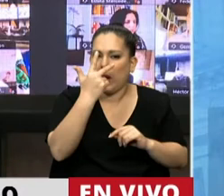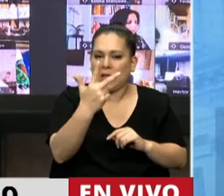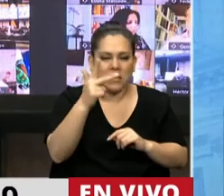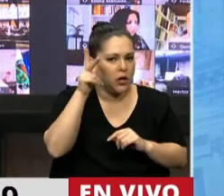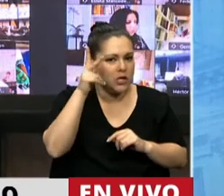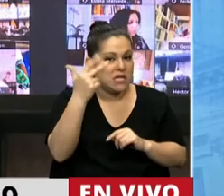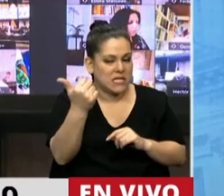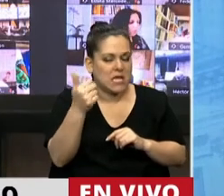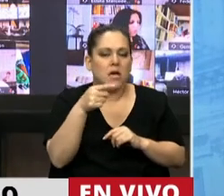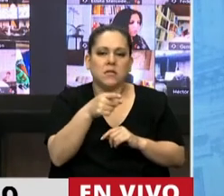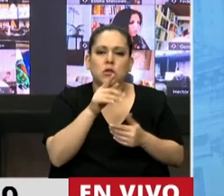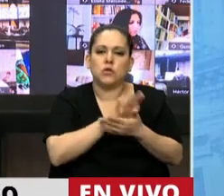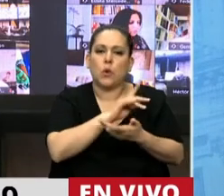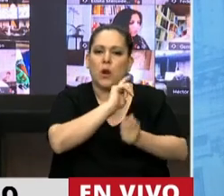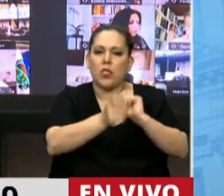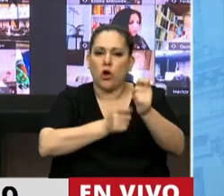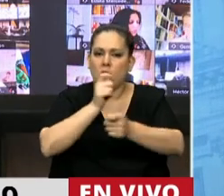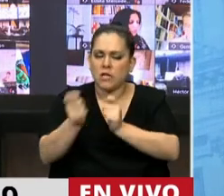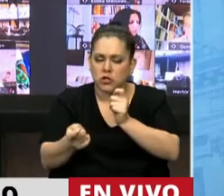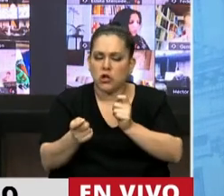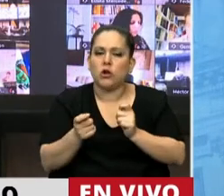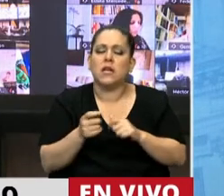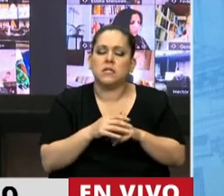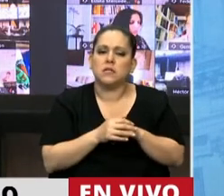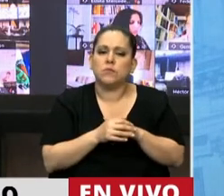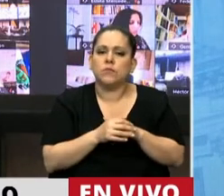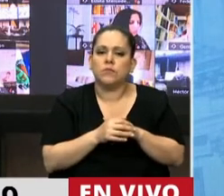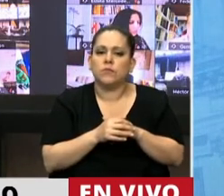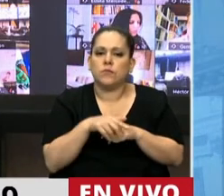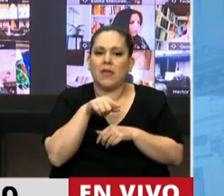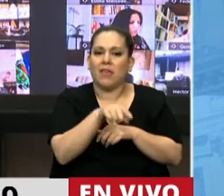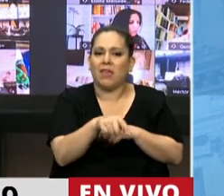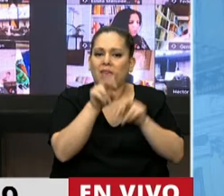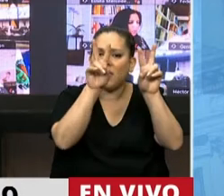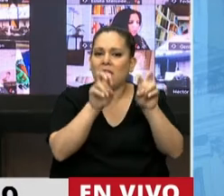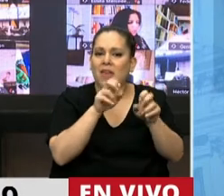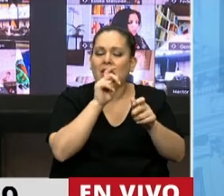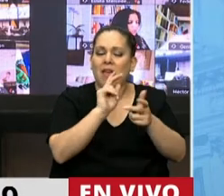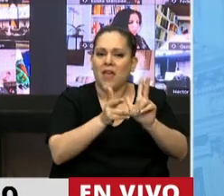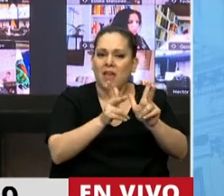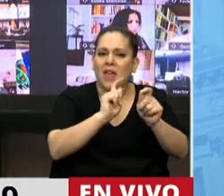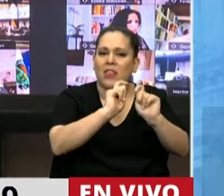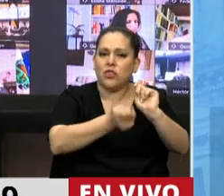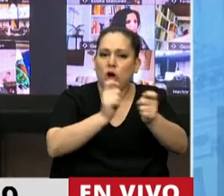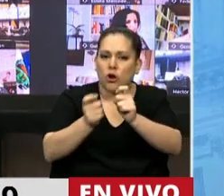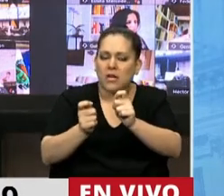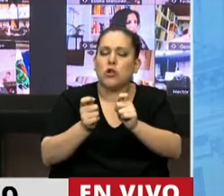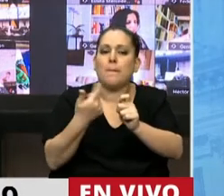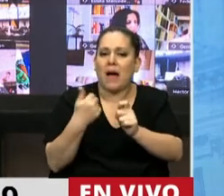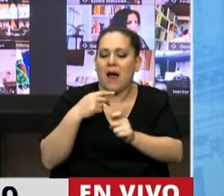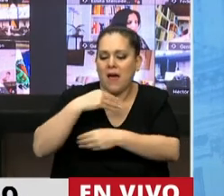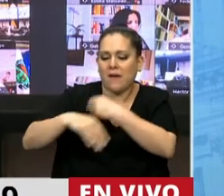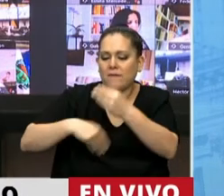que hace referencia a las donaciones inoficiosas, propiamente dichas, cuando hace referencia que la donación echa un descendiente o al cónyuge,